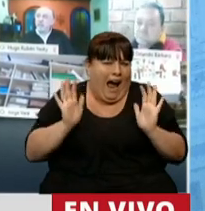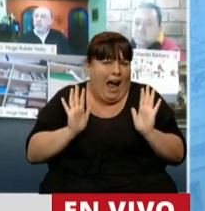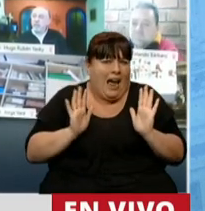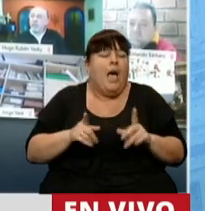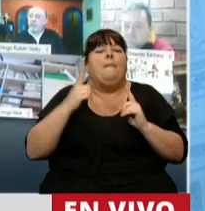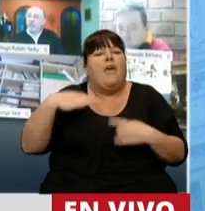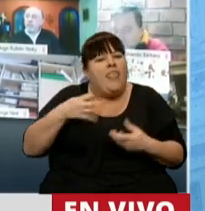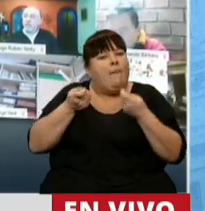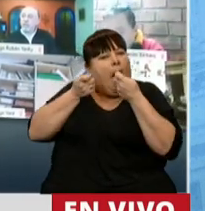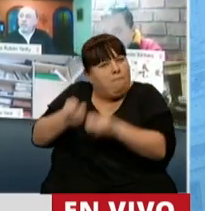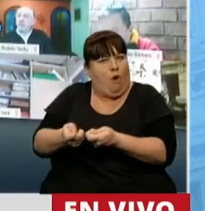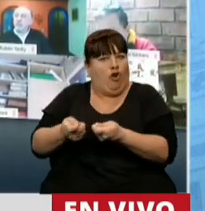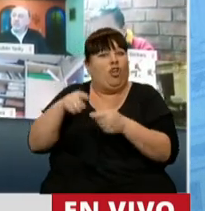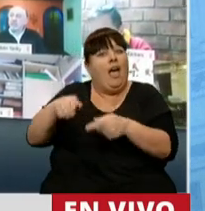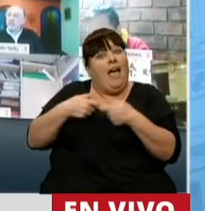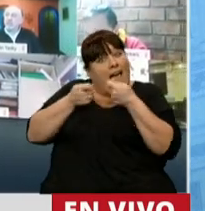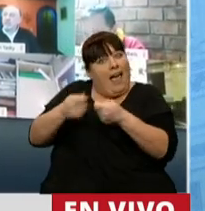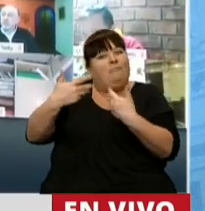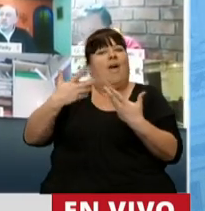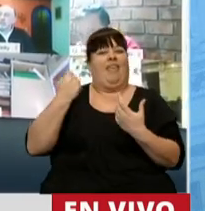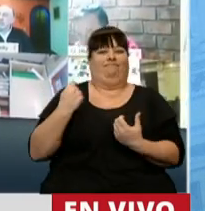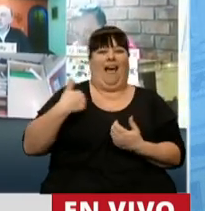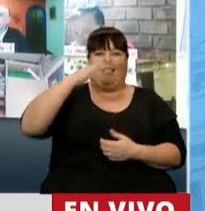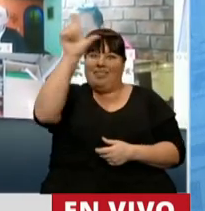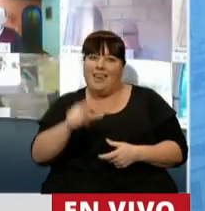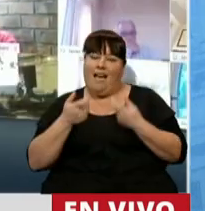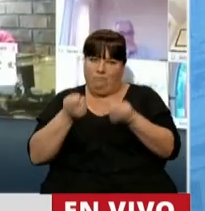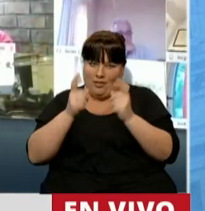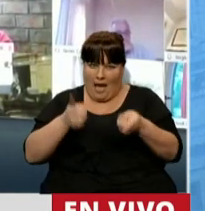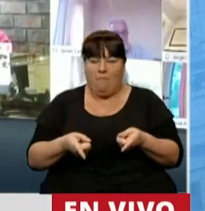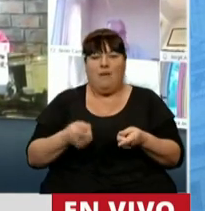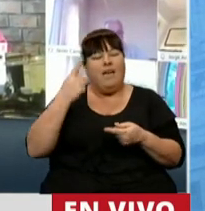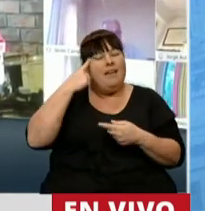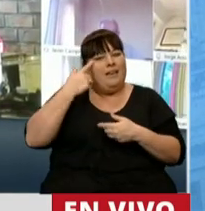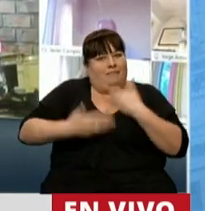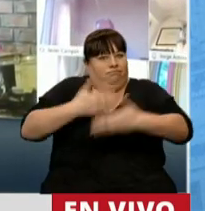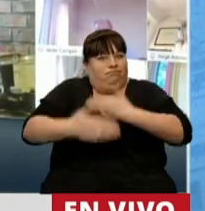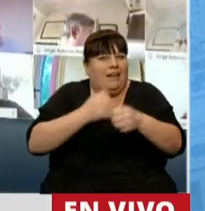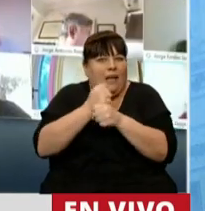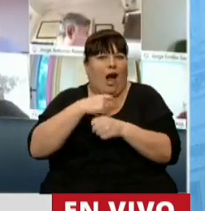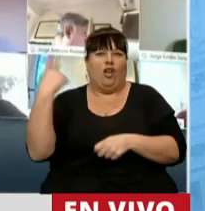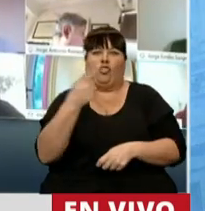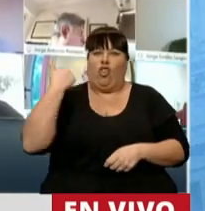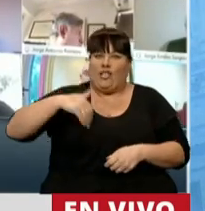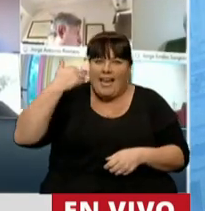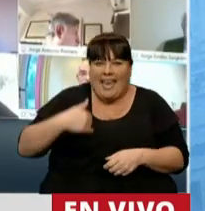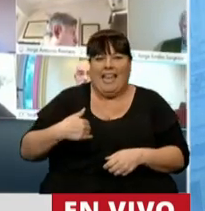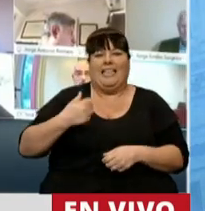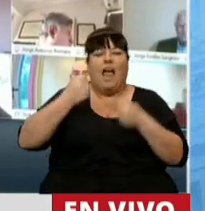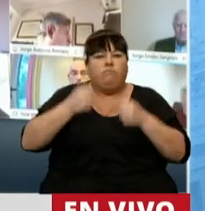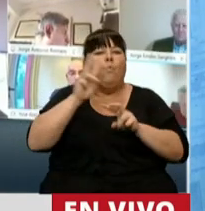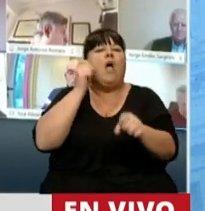Y lo tenemos que sostener para poder sostener la patria. Con el espíritu emprendedor de los argentinos de